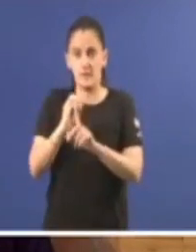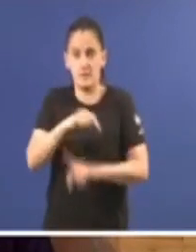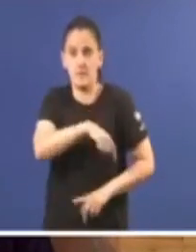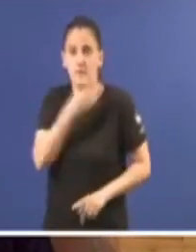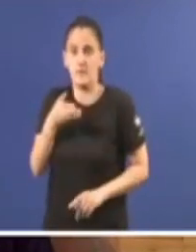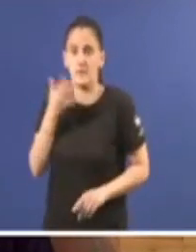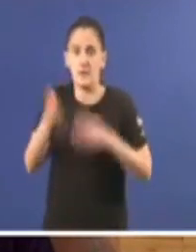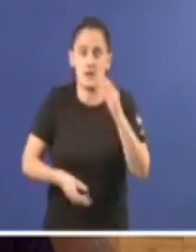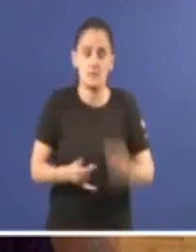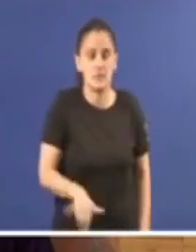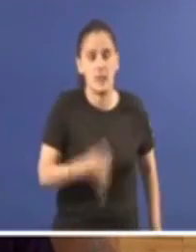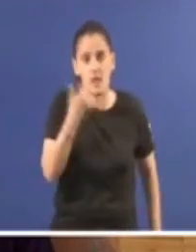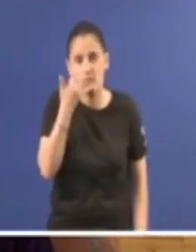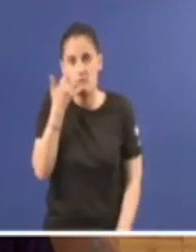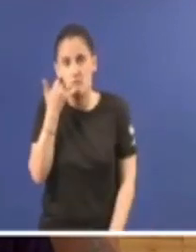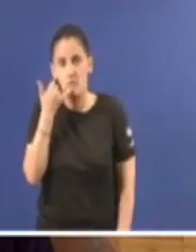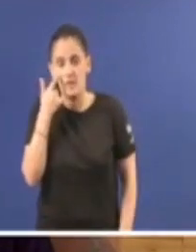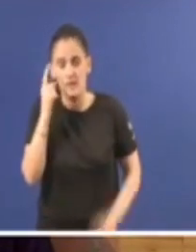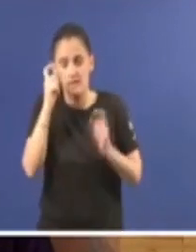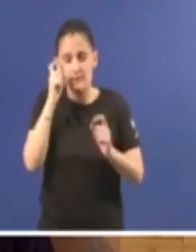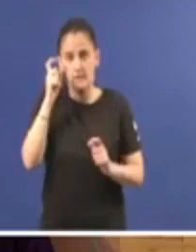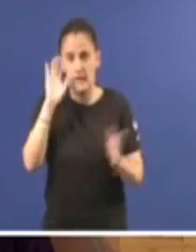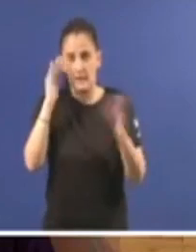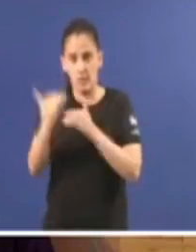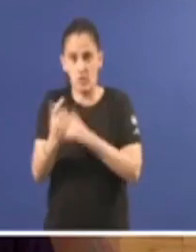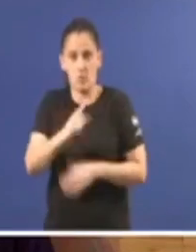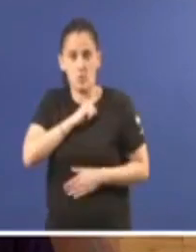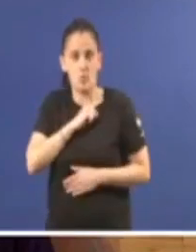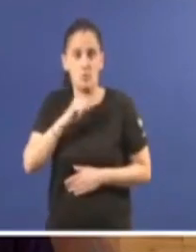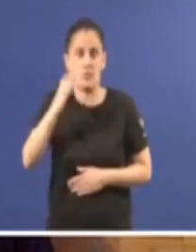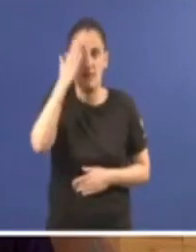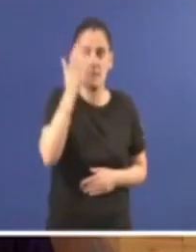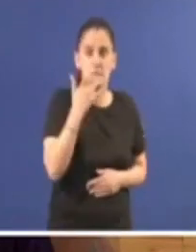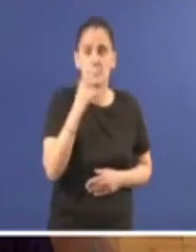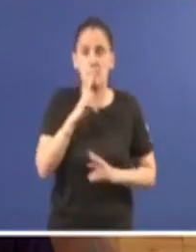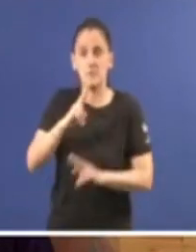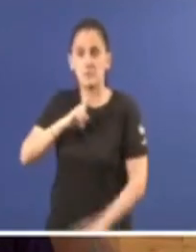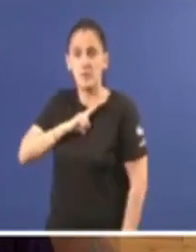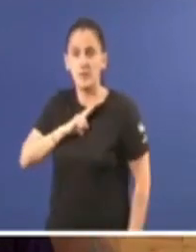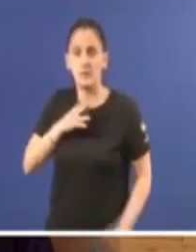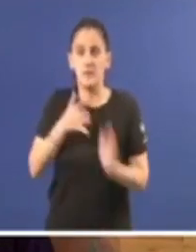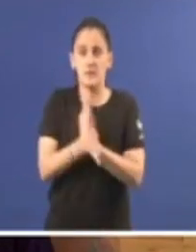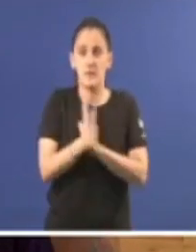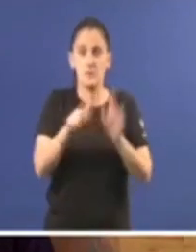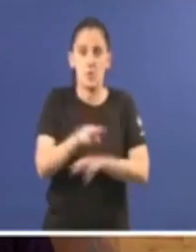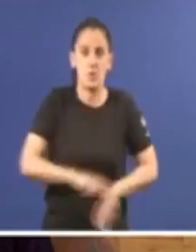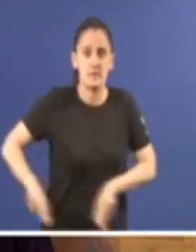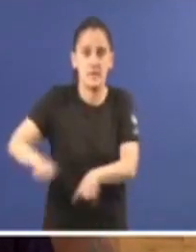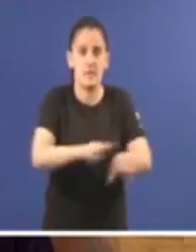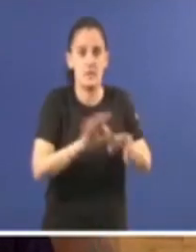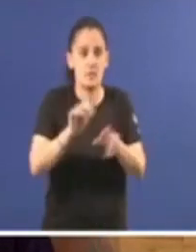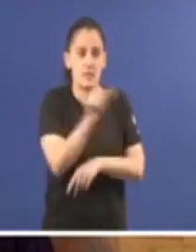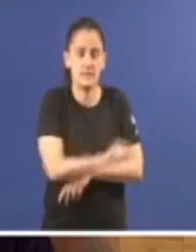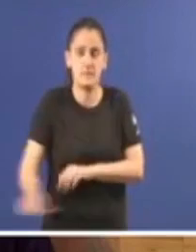Pois collera o teléfono e intentará acudir ao seu médico de cabeceira. Se a resposta que obtén é un contestador telefónico ou unha